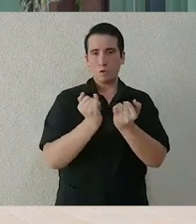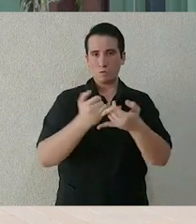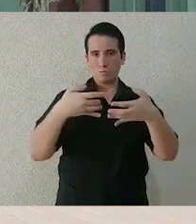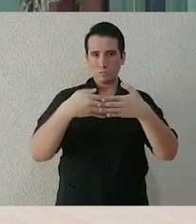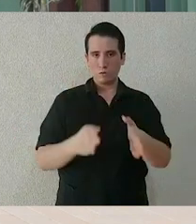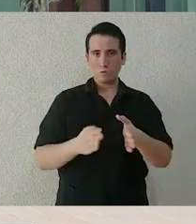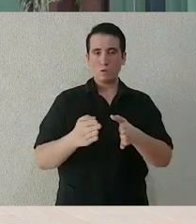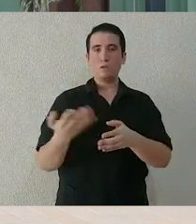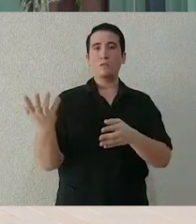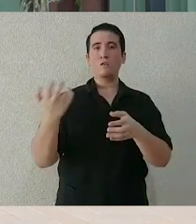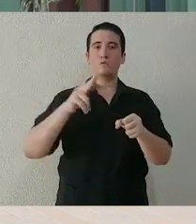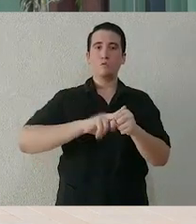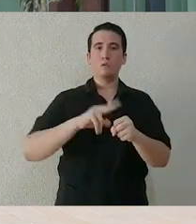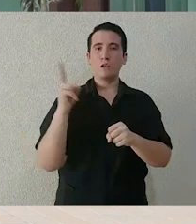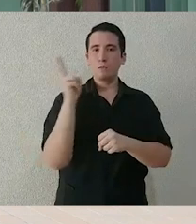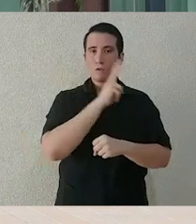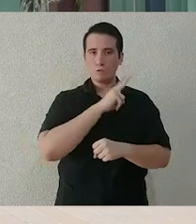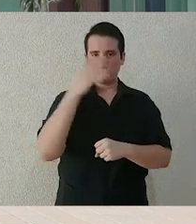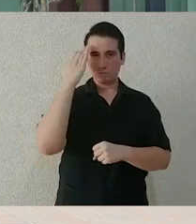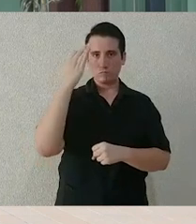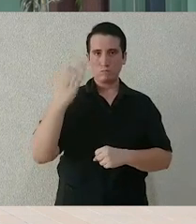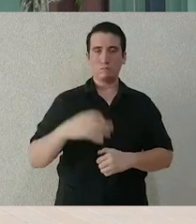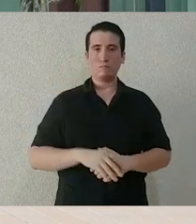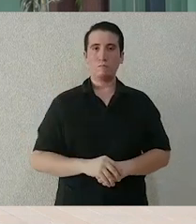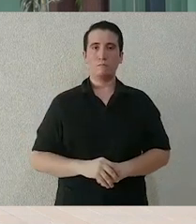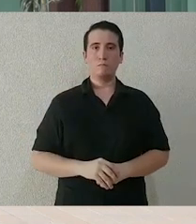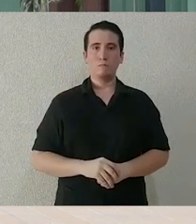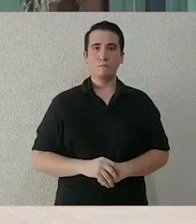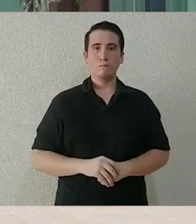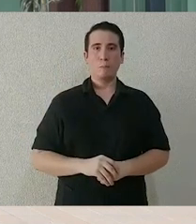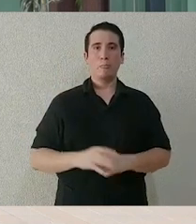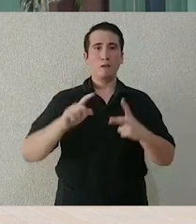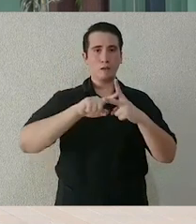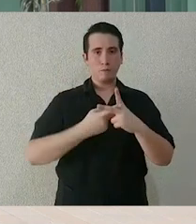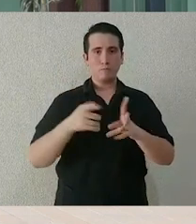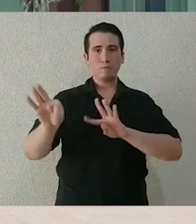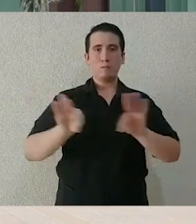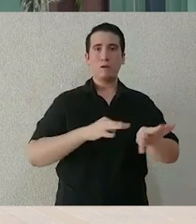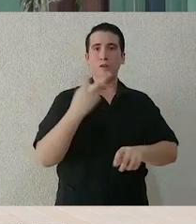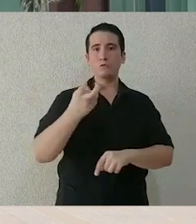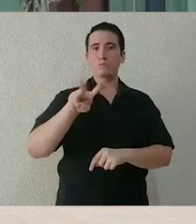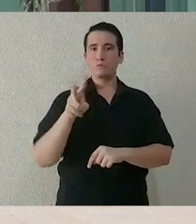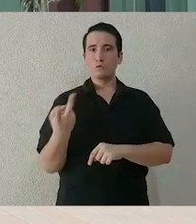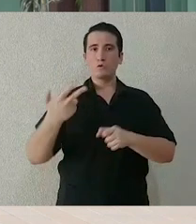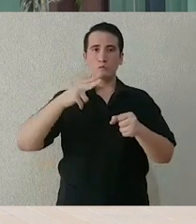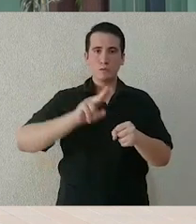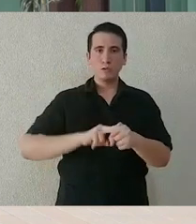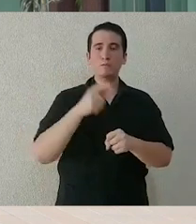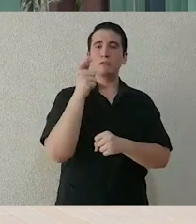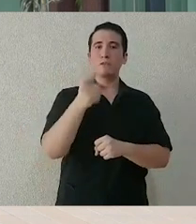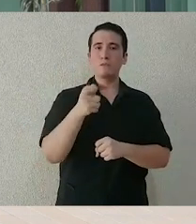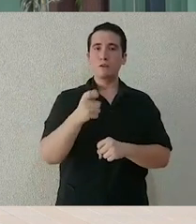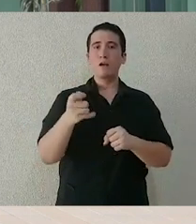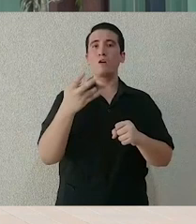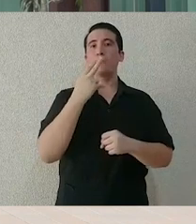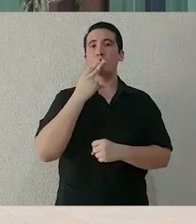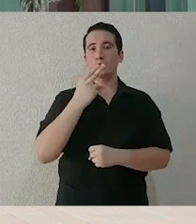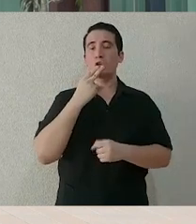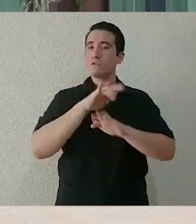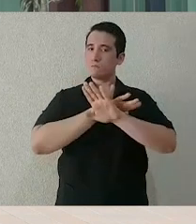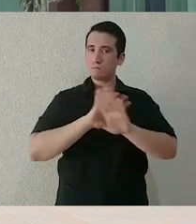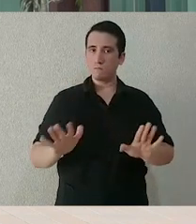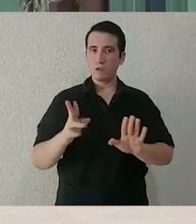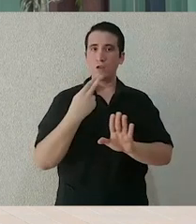utilizando ya nuestra reserva estratégica total de camas y equipos planeados con la debida anticipación ante la contingencia por el